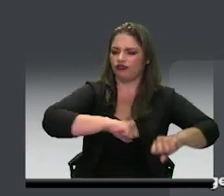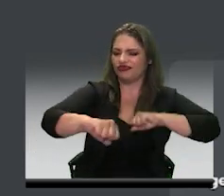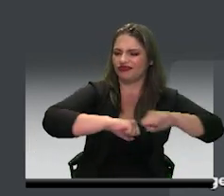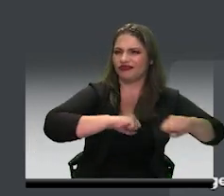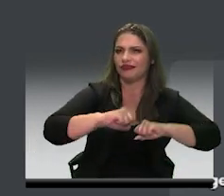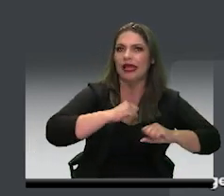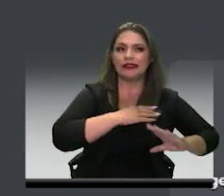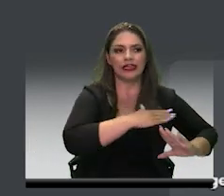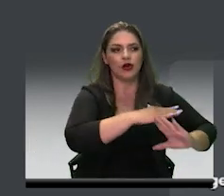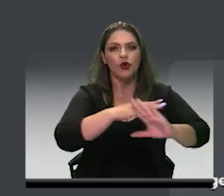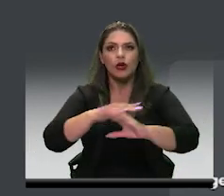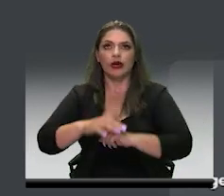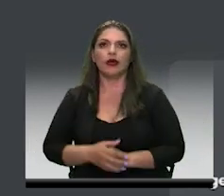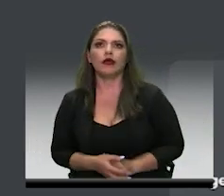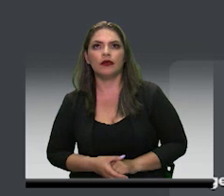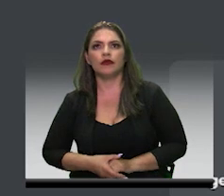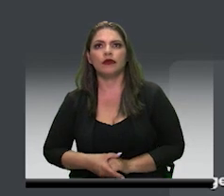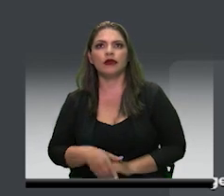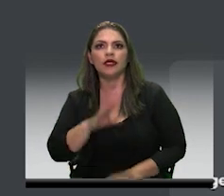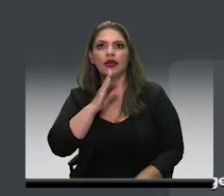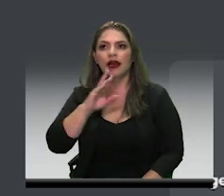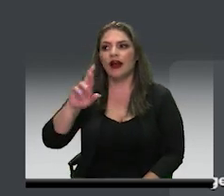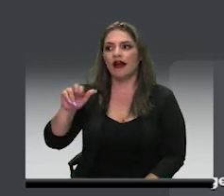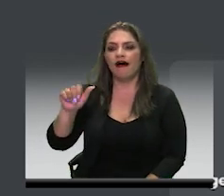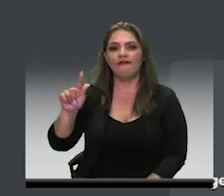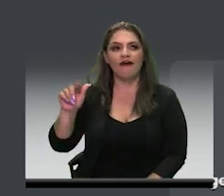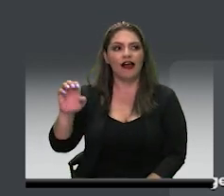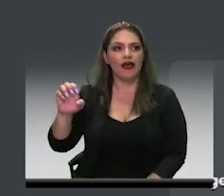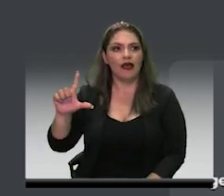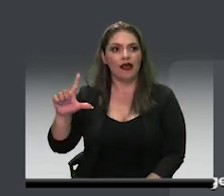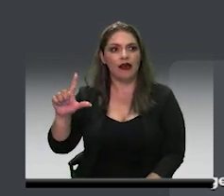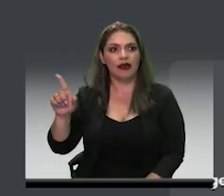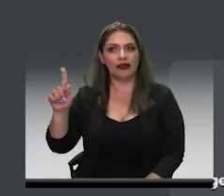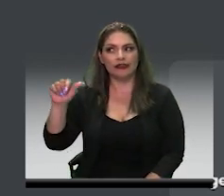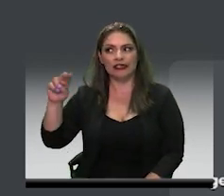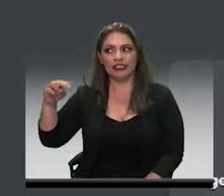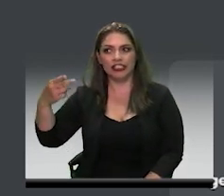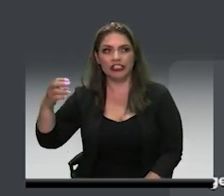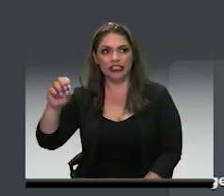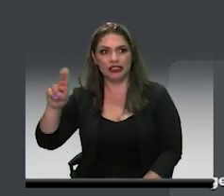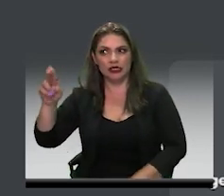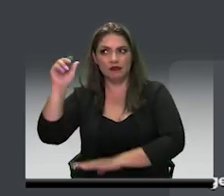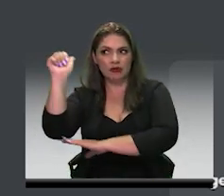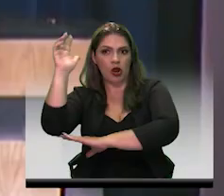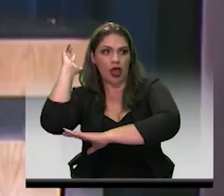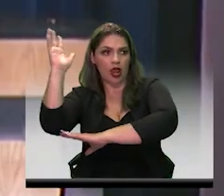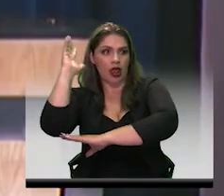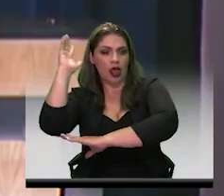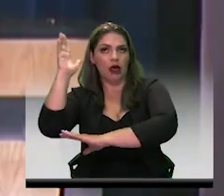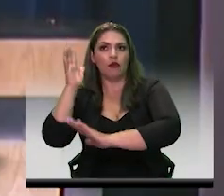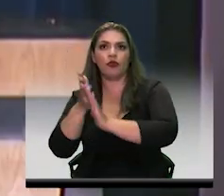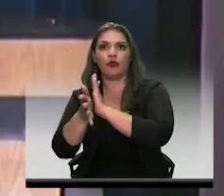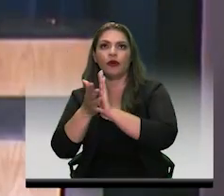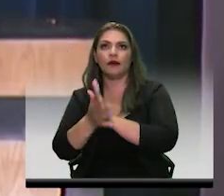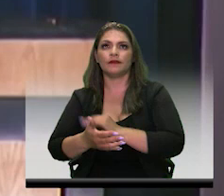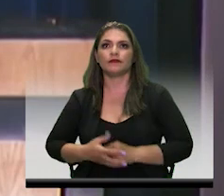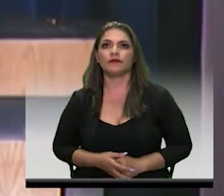mismo que el doctor Rafael Otalvaro Sánchez nos pudo compartir durante su ponencia, en la que